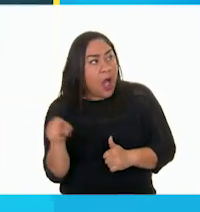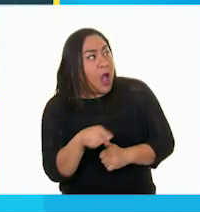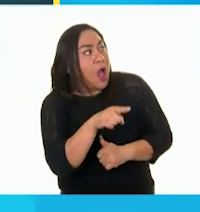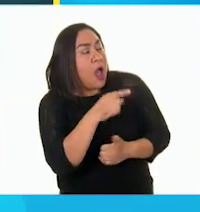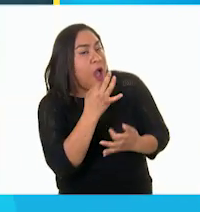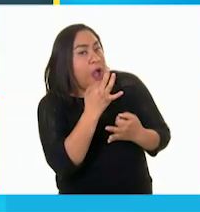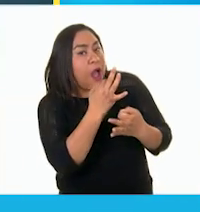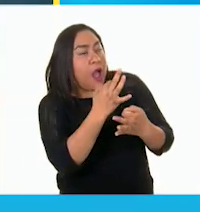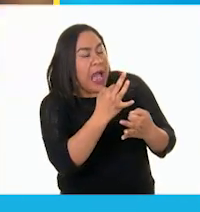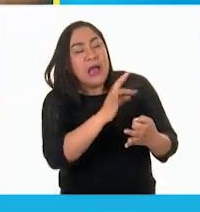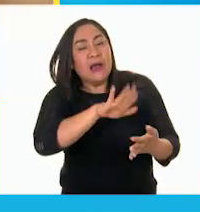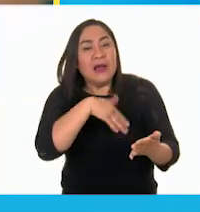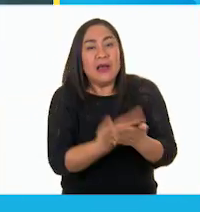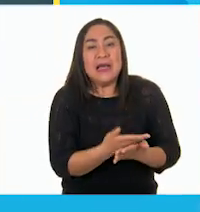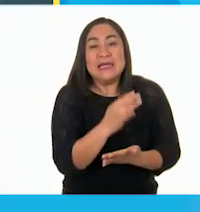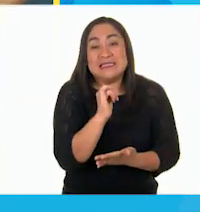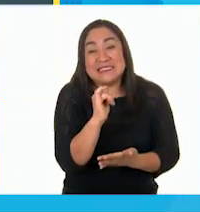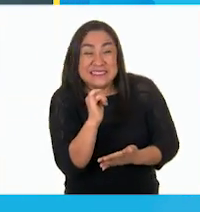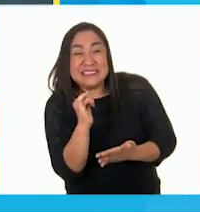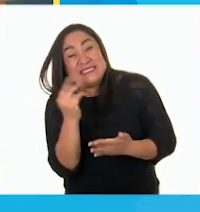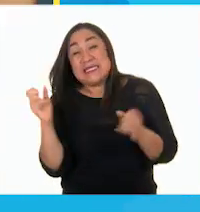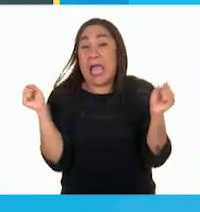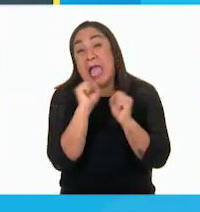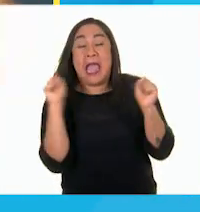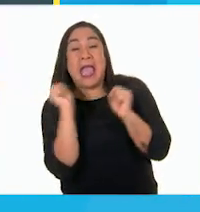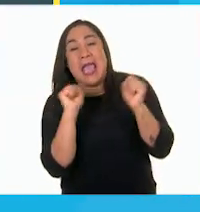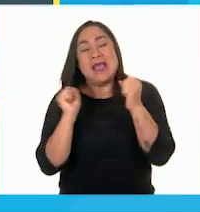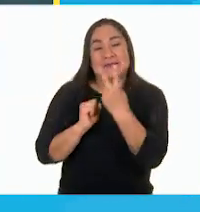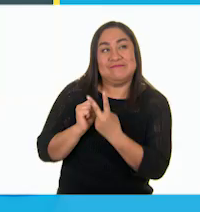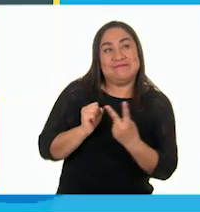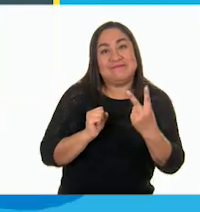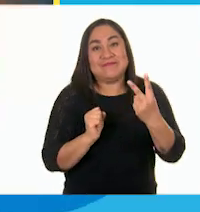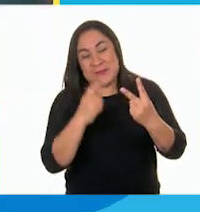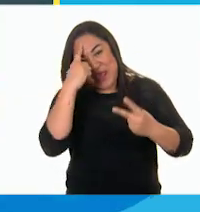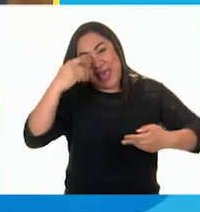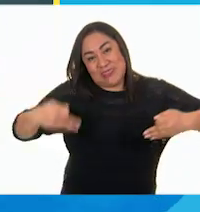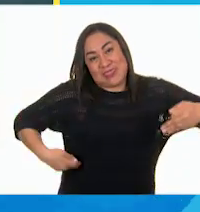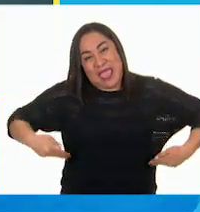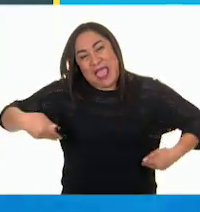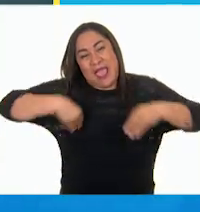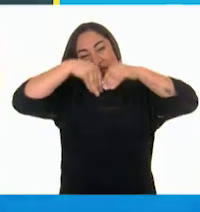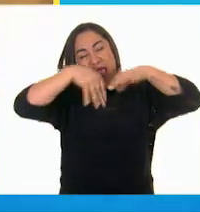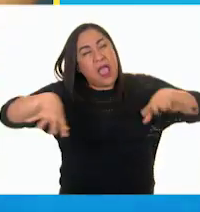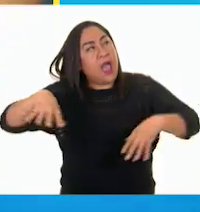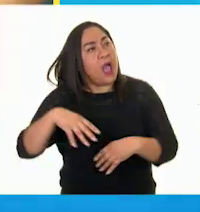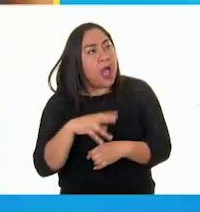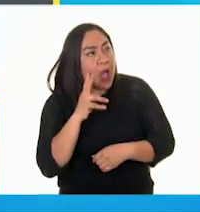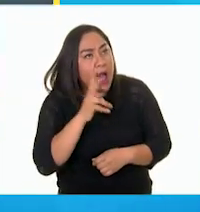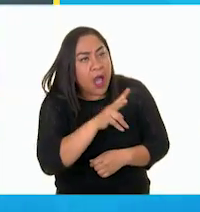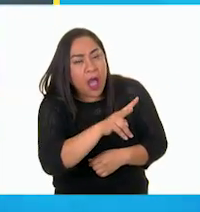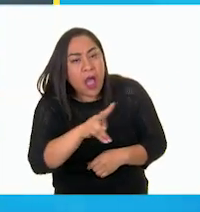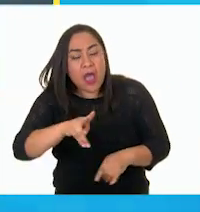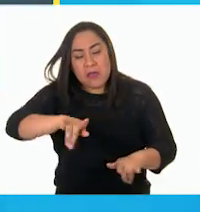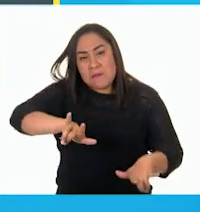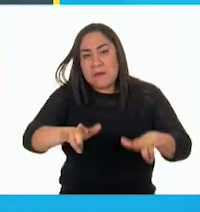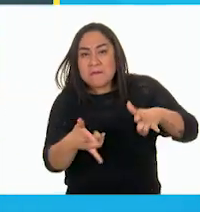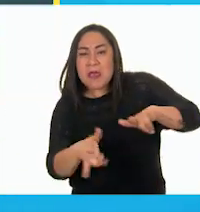llamó mucho la atención a Pinocho, y aceptó. Se fueron corriendo al teatro. Vio cómo las marionetas